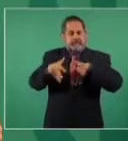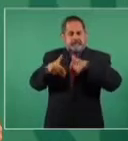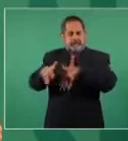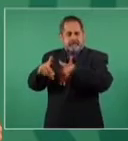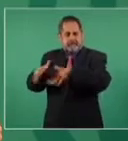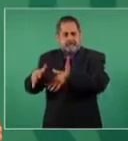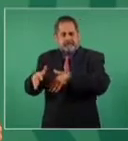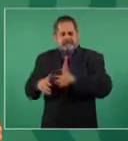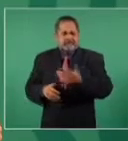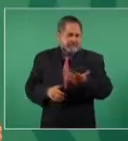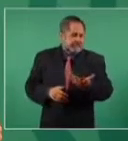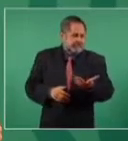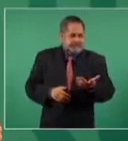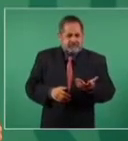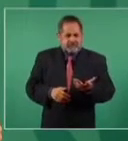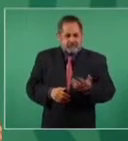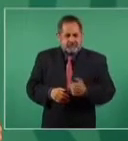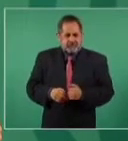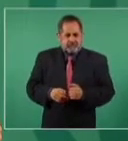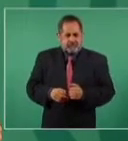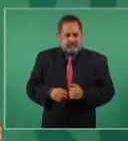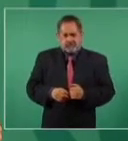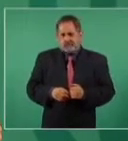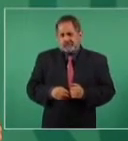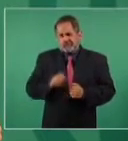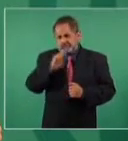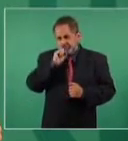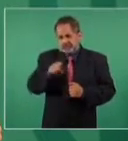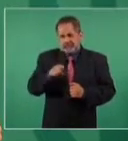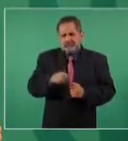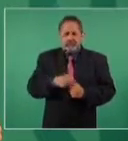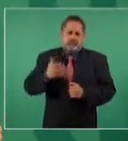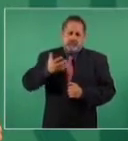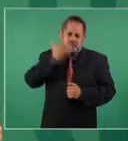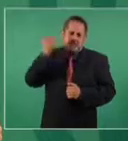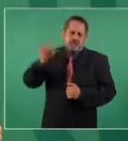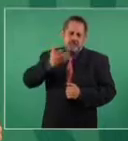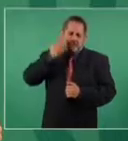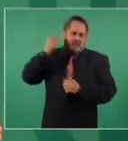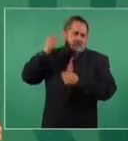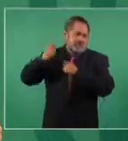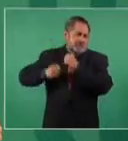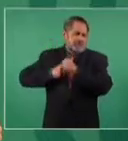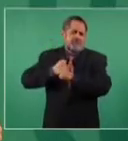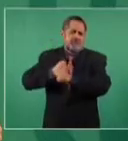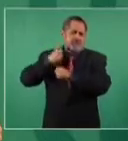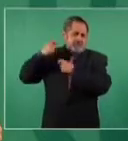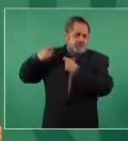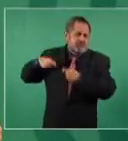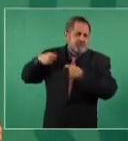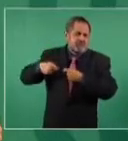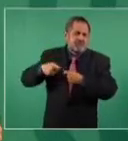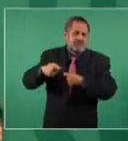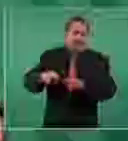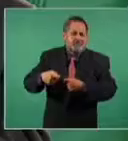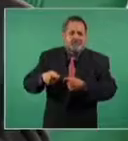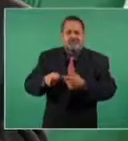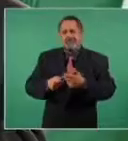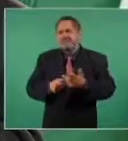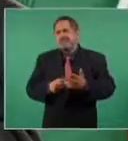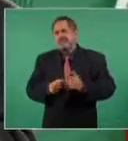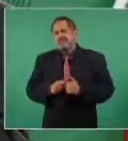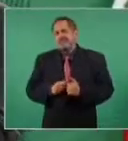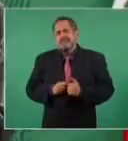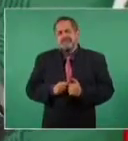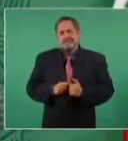Porque también es continuar con una tradición y no ser tan